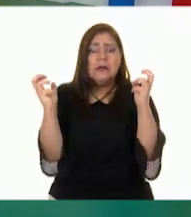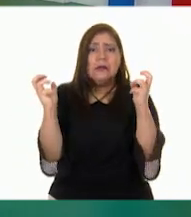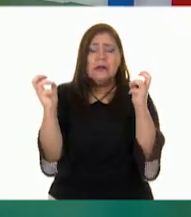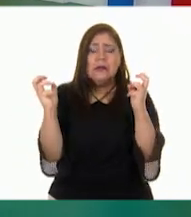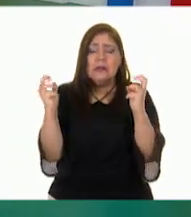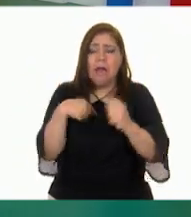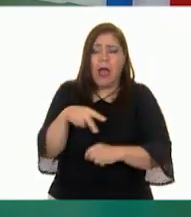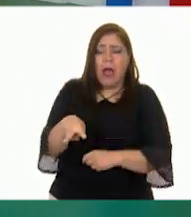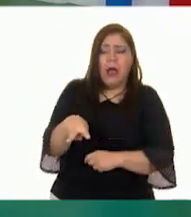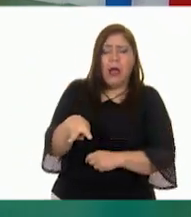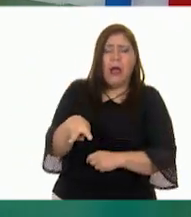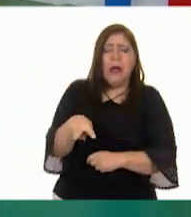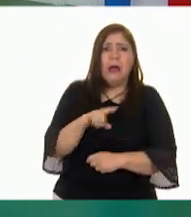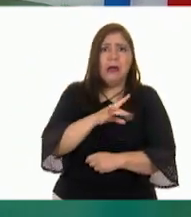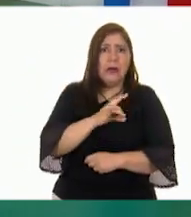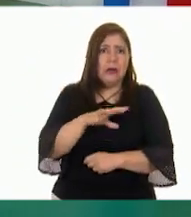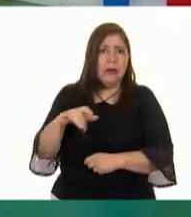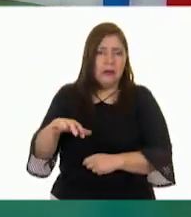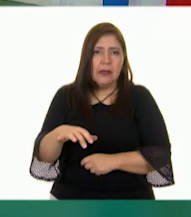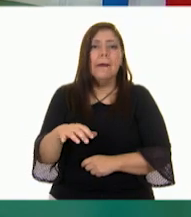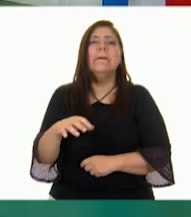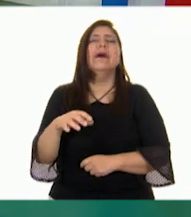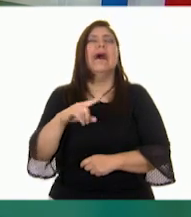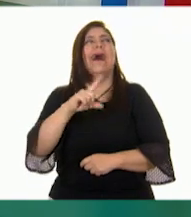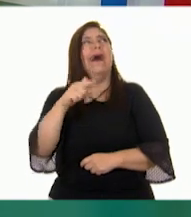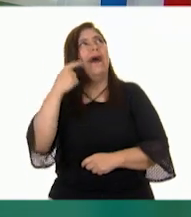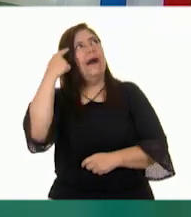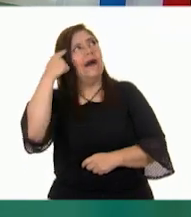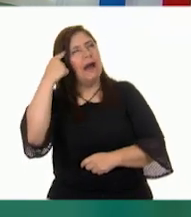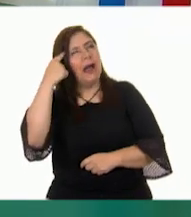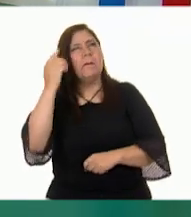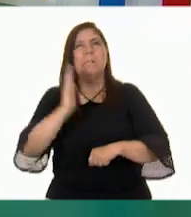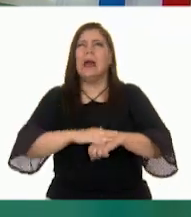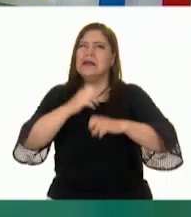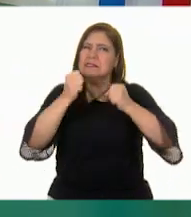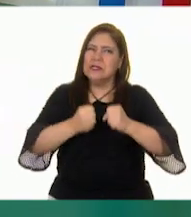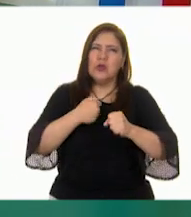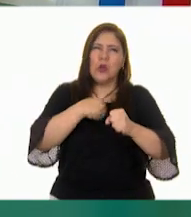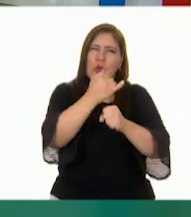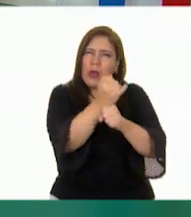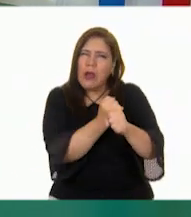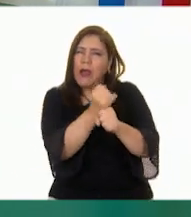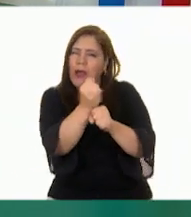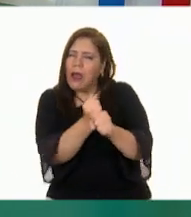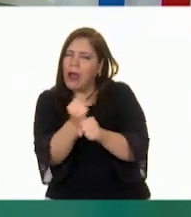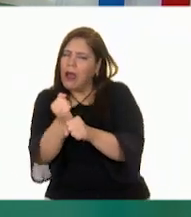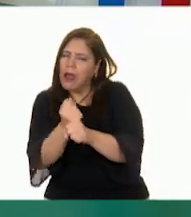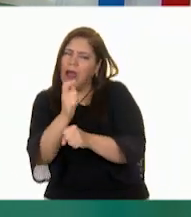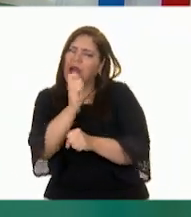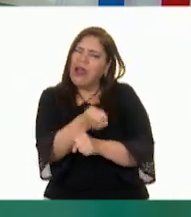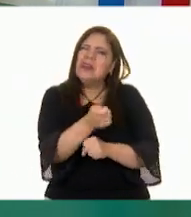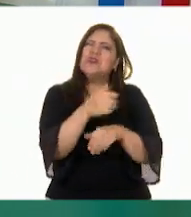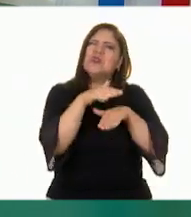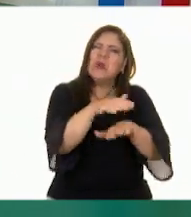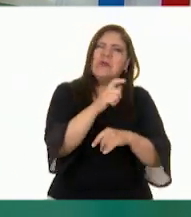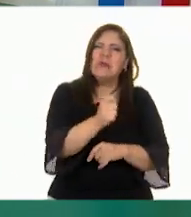muchísimo miedo. Pero investigué acerca de ella. Conforme fui investigando,